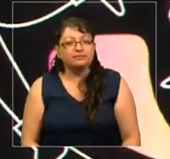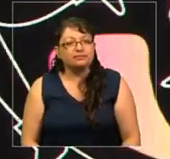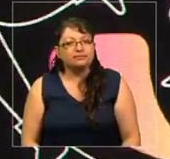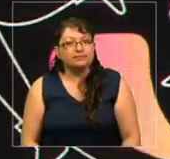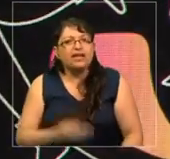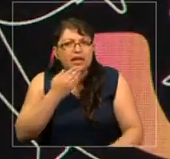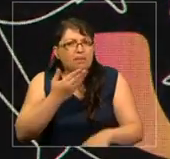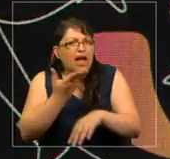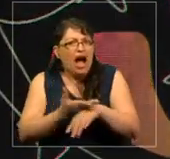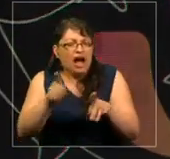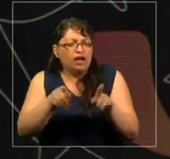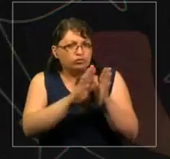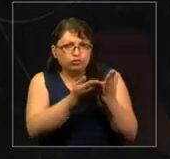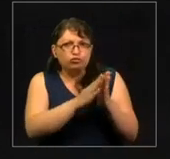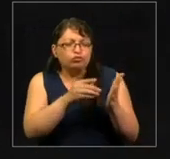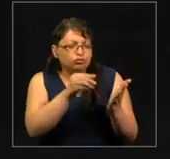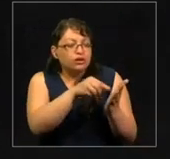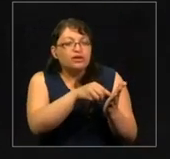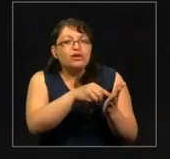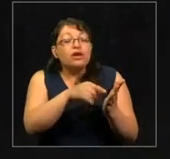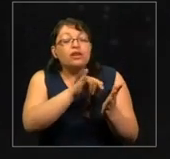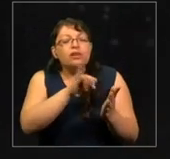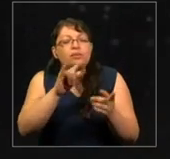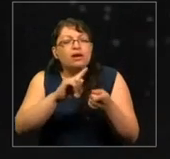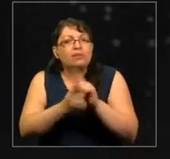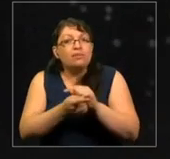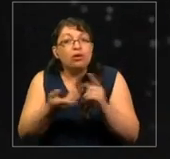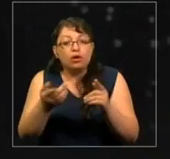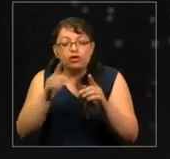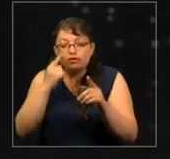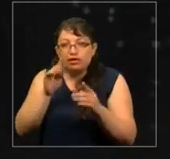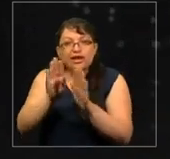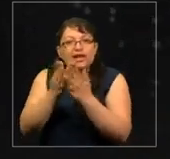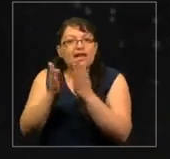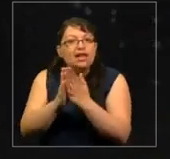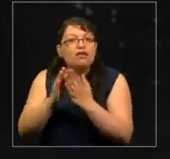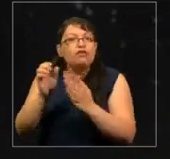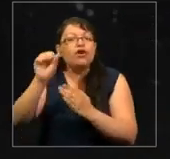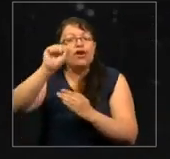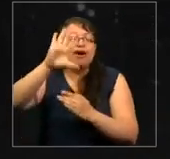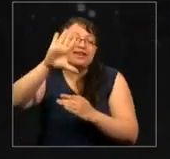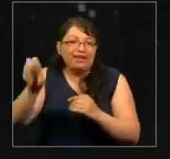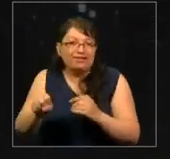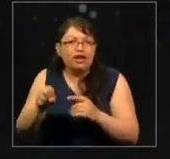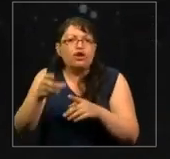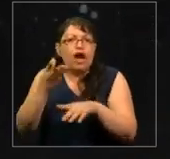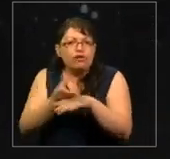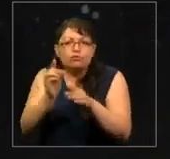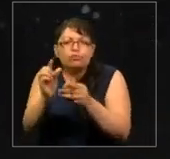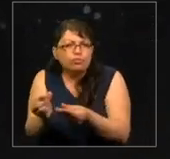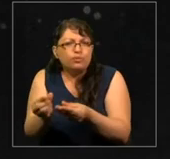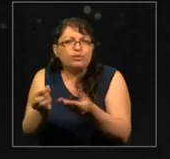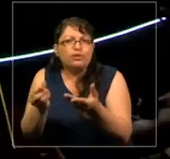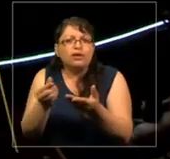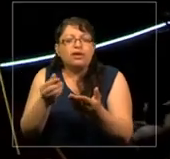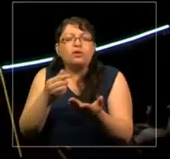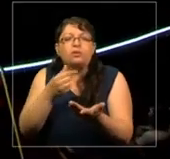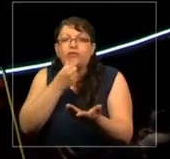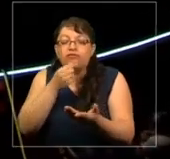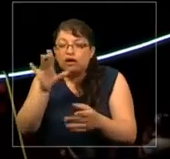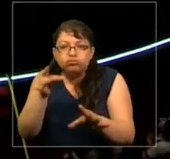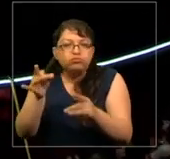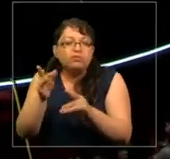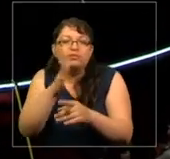existir en la literatura. Y las cosas cambió cuando descubrí los libros africanos. habían muchos, eran pocos y no eran fáciles de